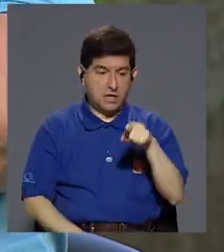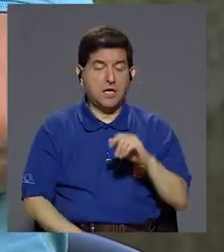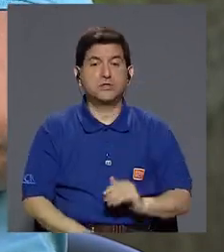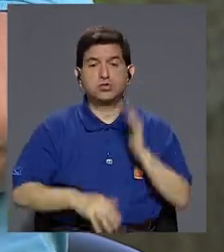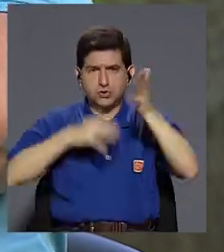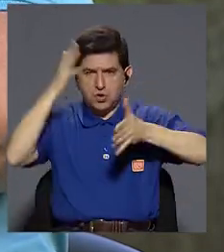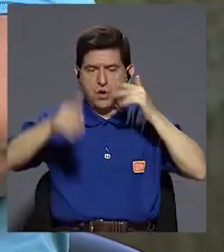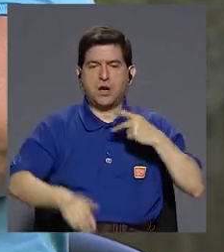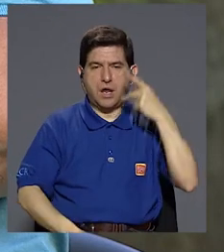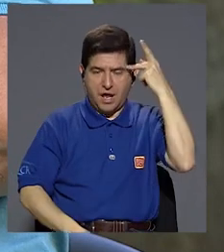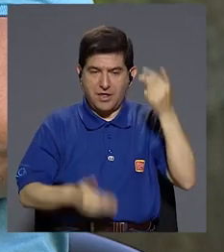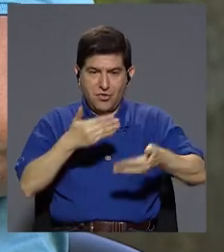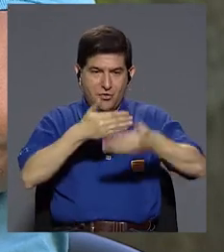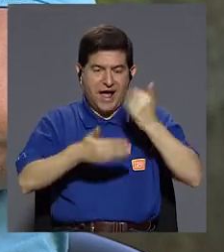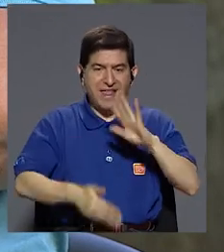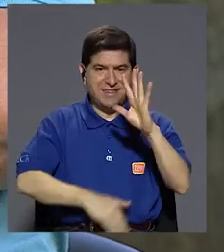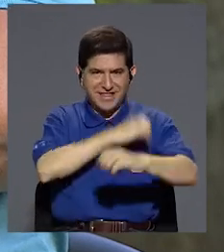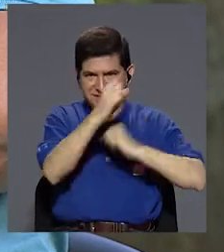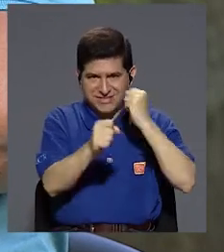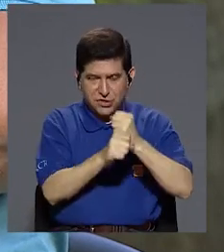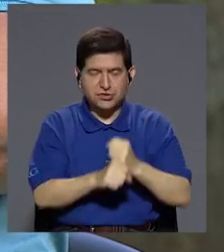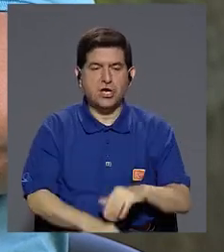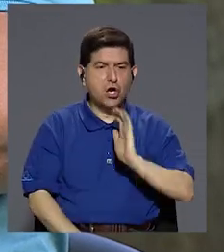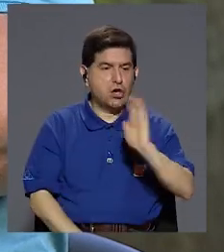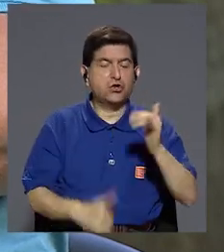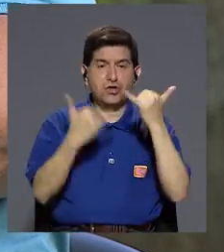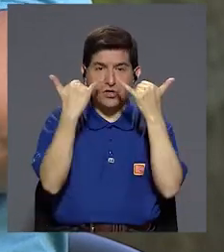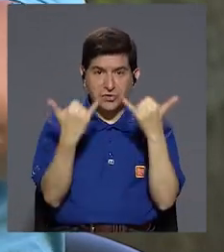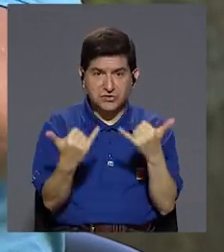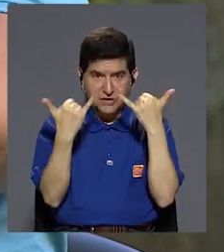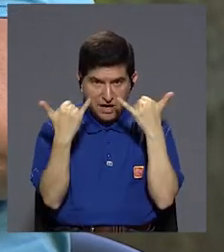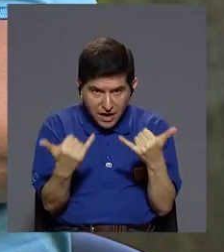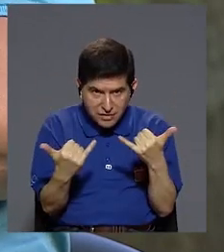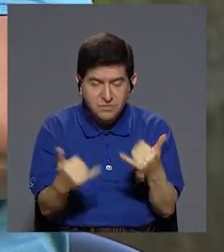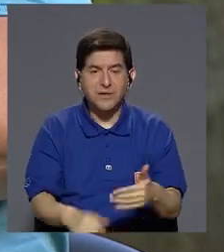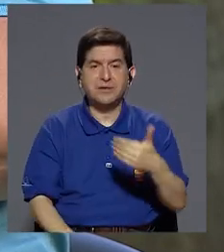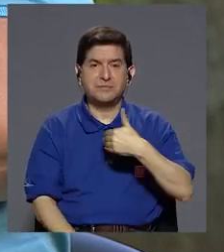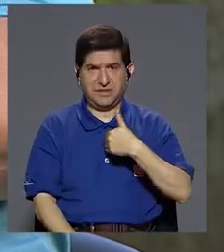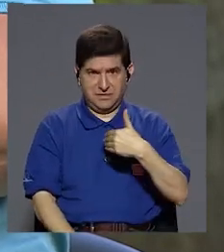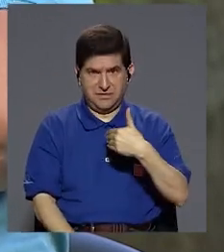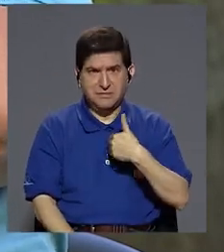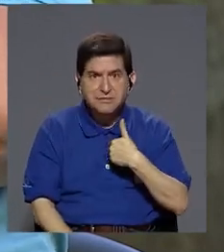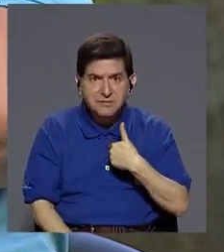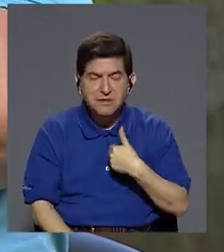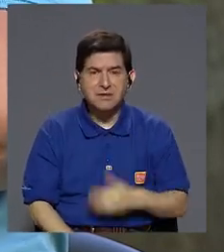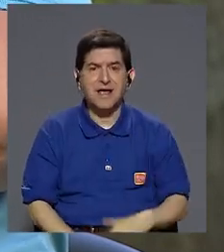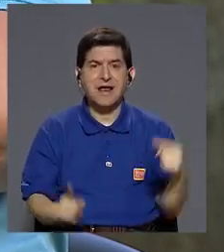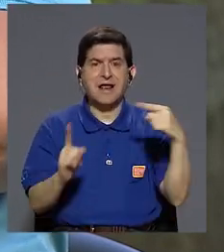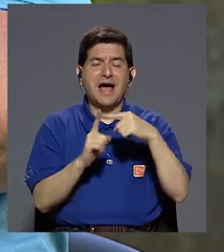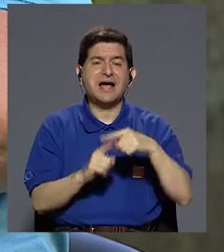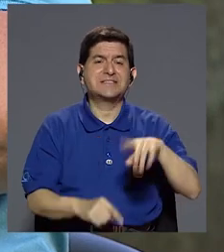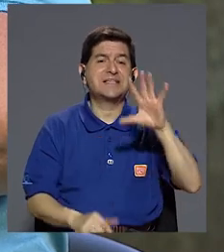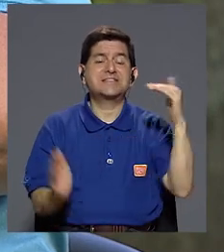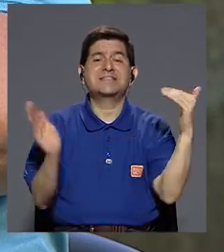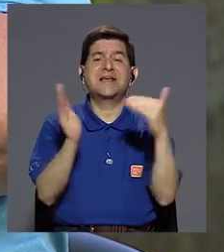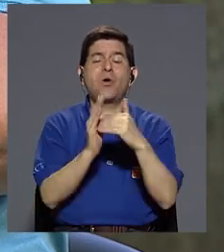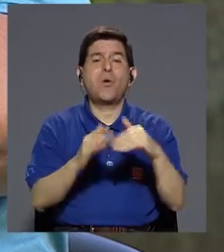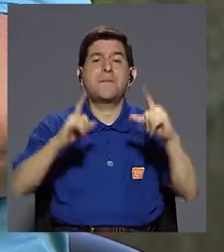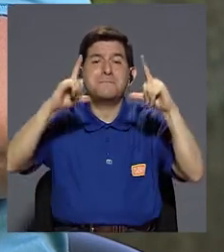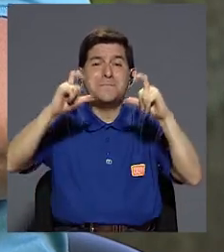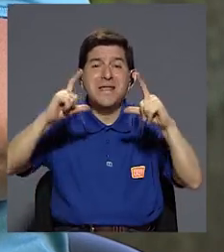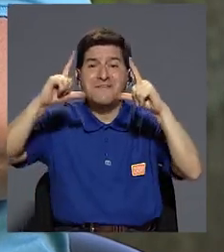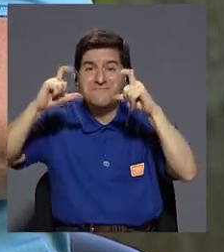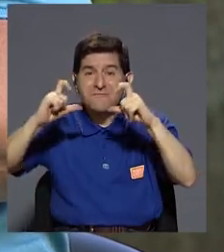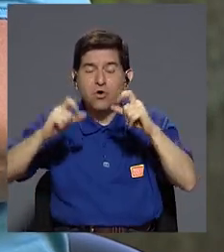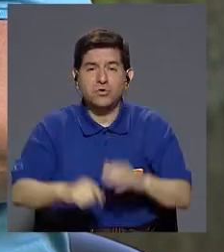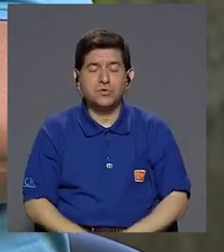Eso, y antes de los cinco años, los niños tienen en la actualidad, los niños y las niñas tienen en la actualidad hasta 5.000 fotos